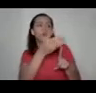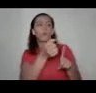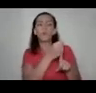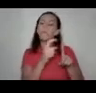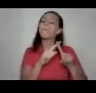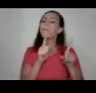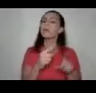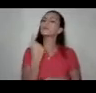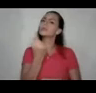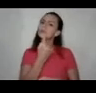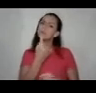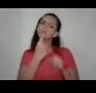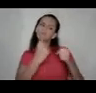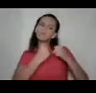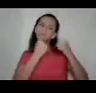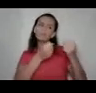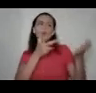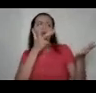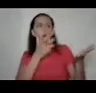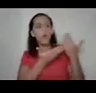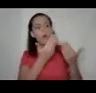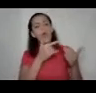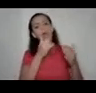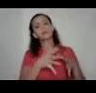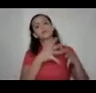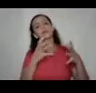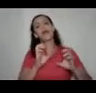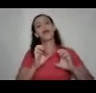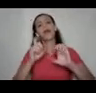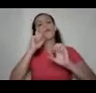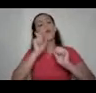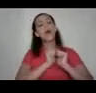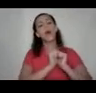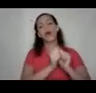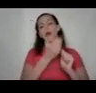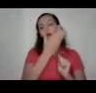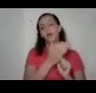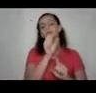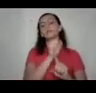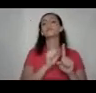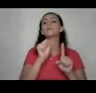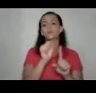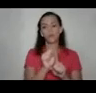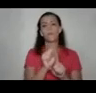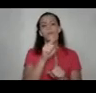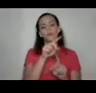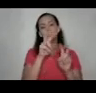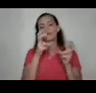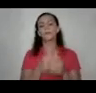siempre fortalecer esa escucha va a ser una gran estrategia para poder acompañar una situación de este tipo